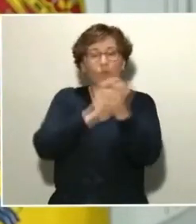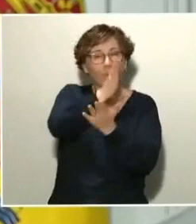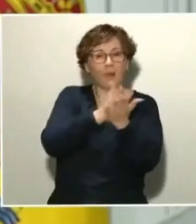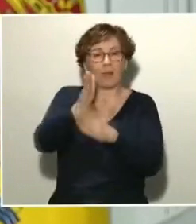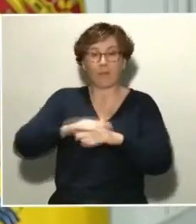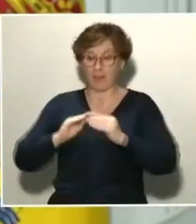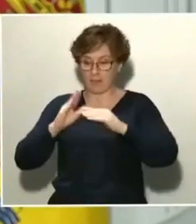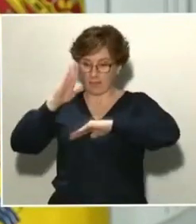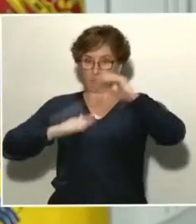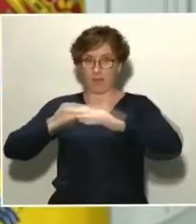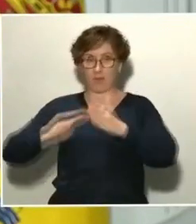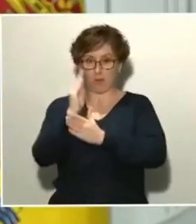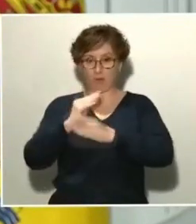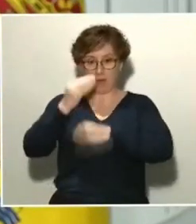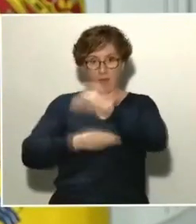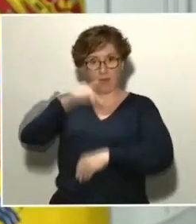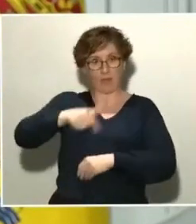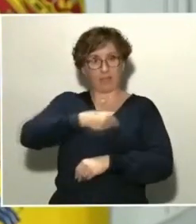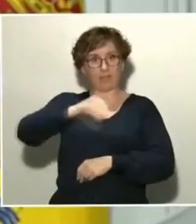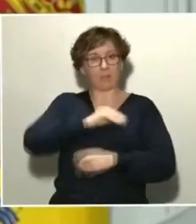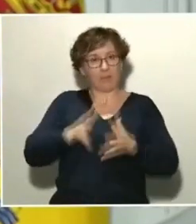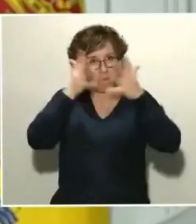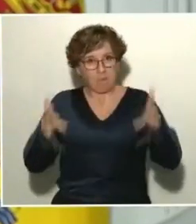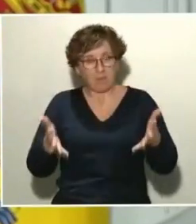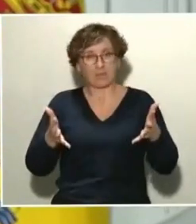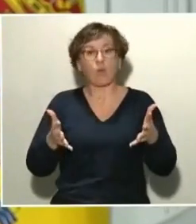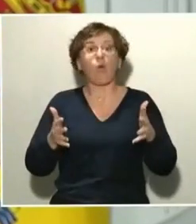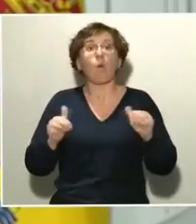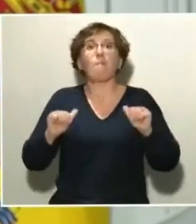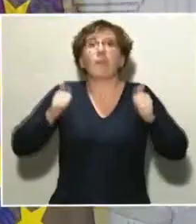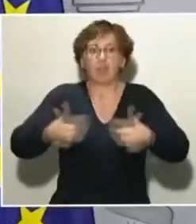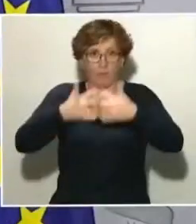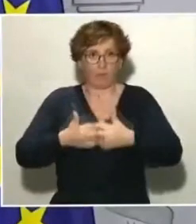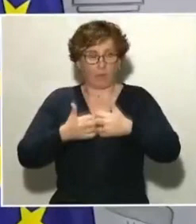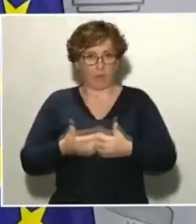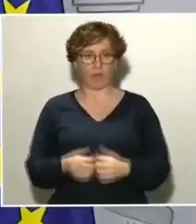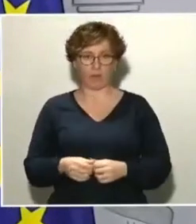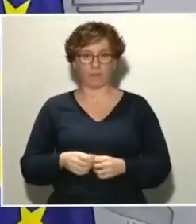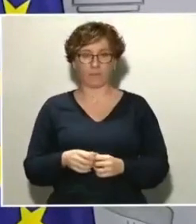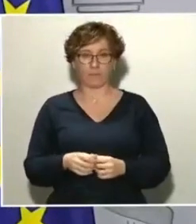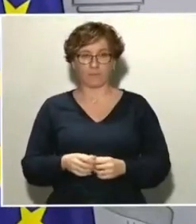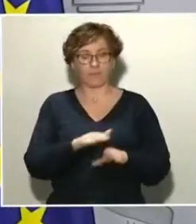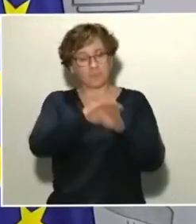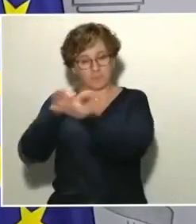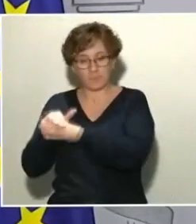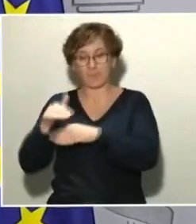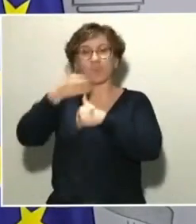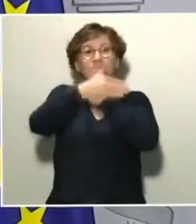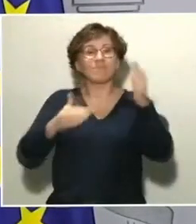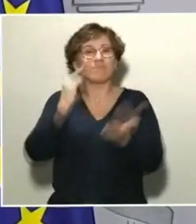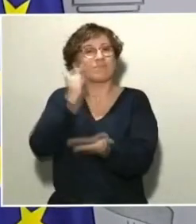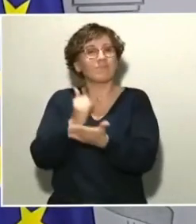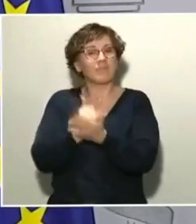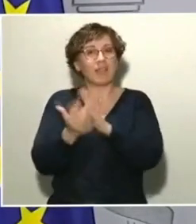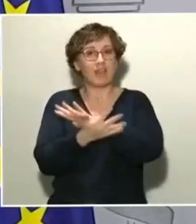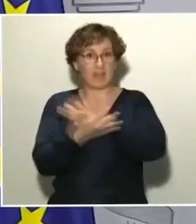para ponerla en marcha desde cero. En cuanto a los kits de detección rápida, ahora las PCRs, el